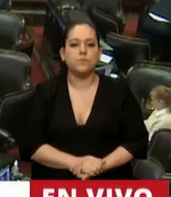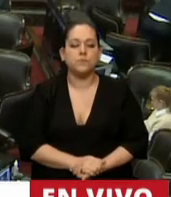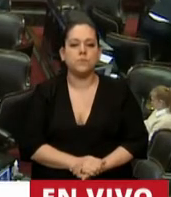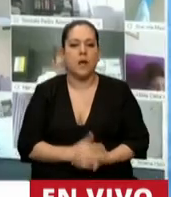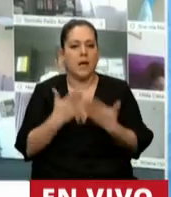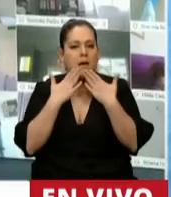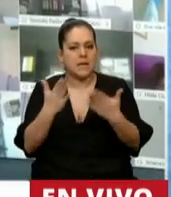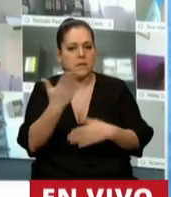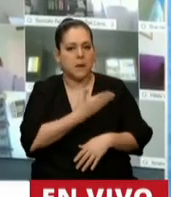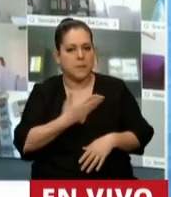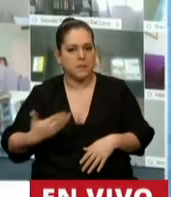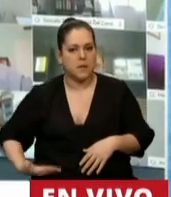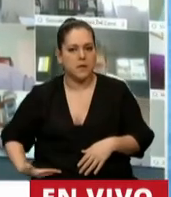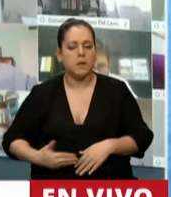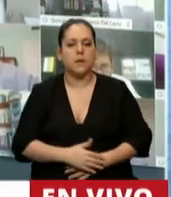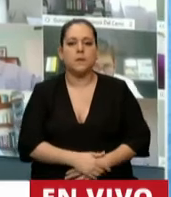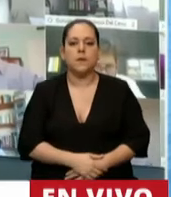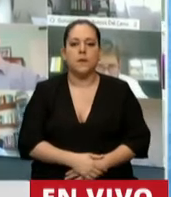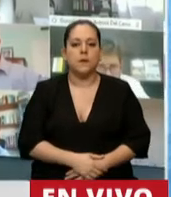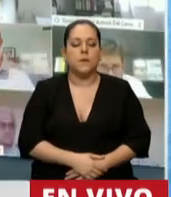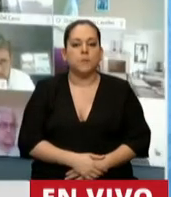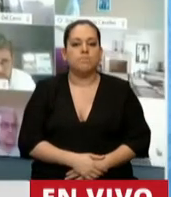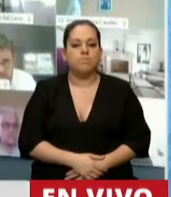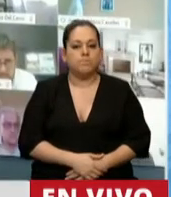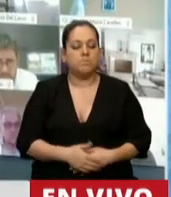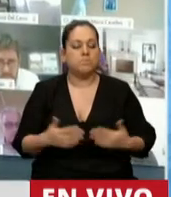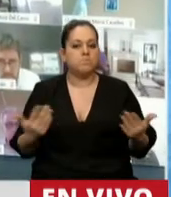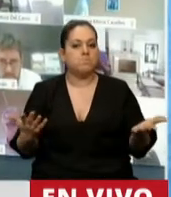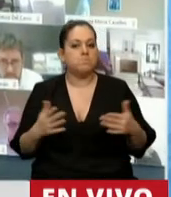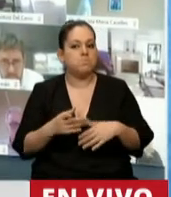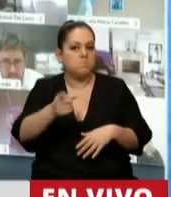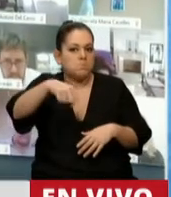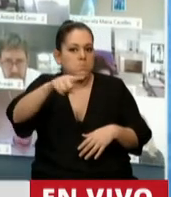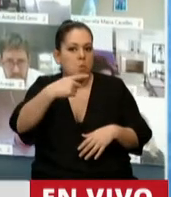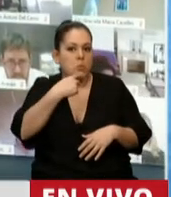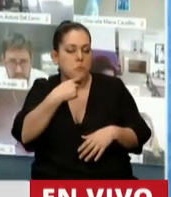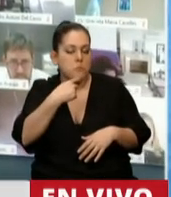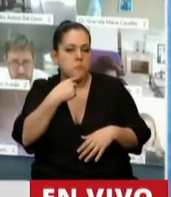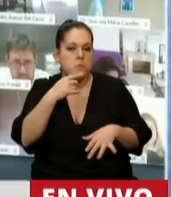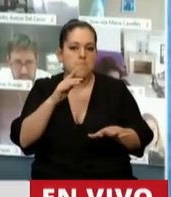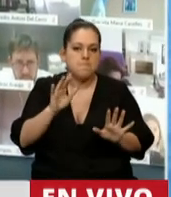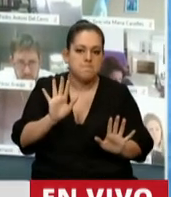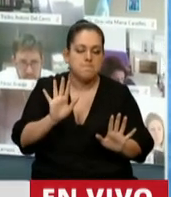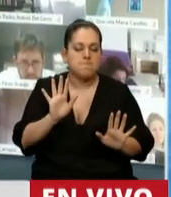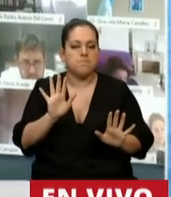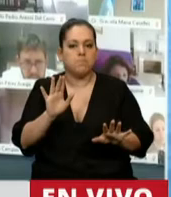Gracias, presidente. Mire, presidente, por si queda alguna duda a esta altura del debate,